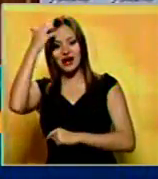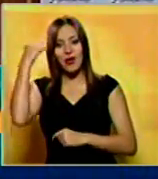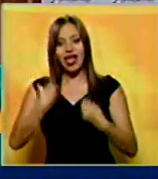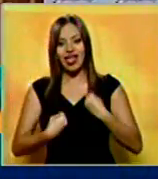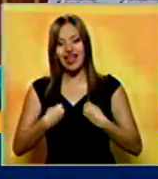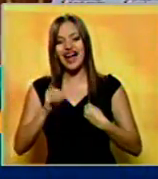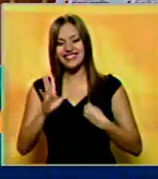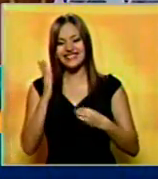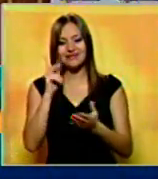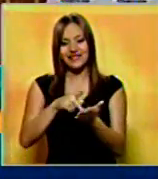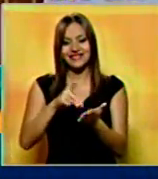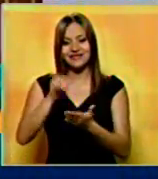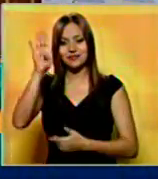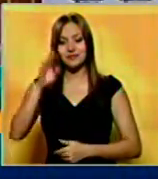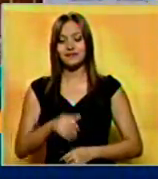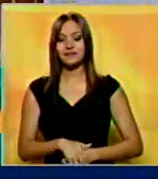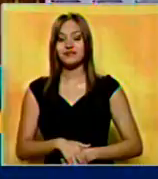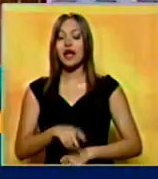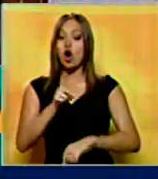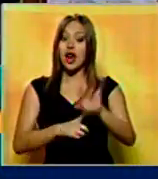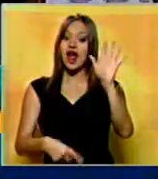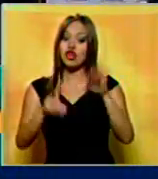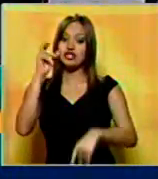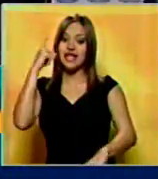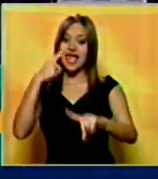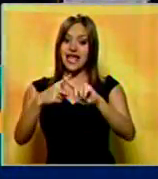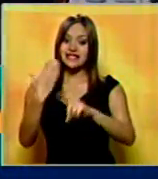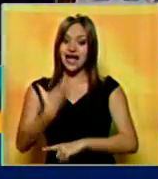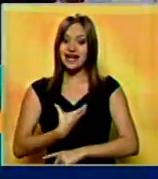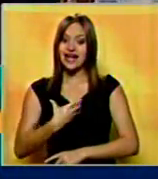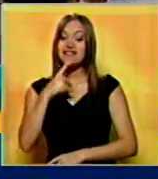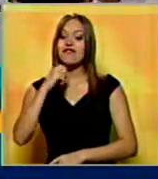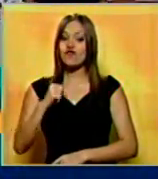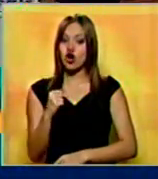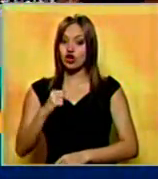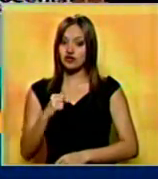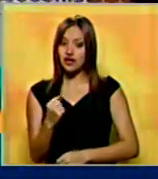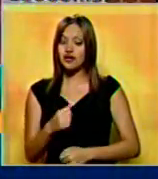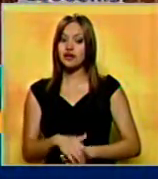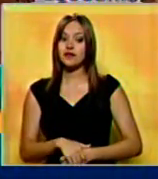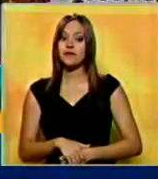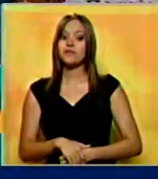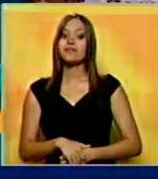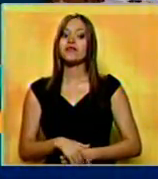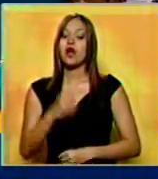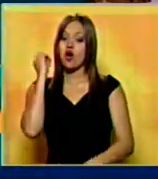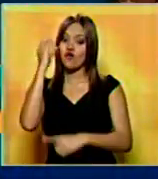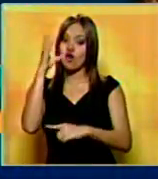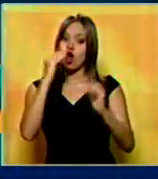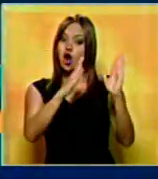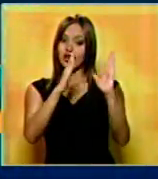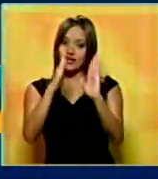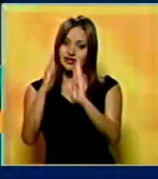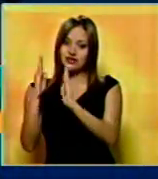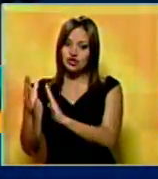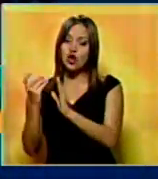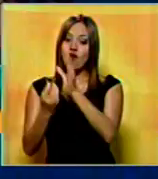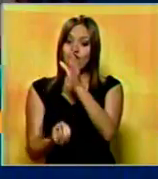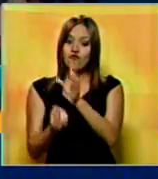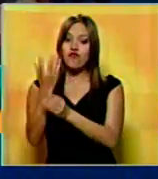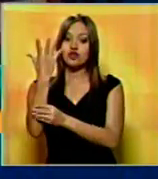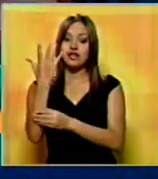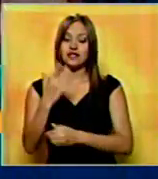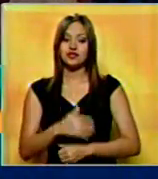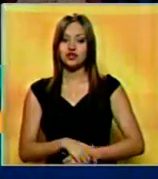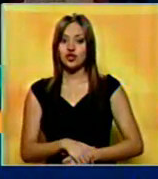Parte de la intervención a esta hora del mediodía del exalcalde de Bogotá, Enrique Peñalosa, en este foro organizado por la Fundación